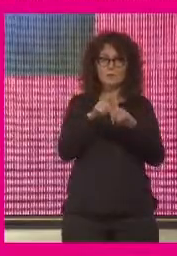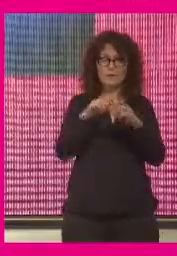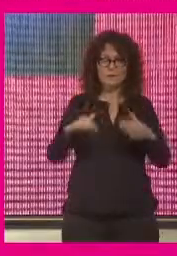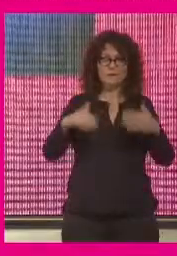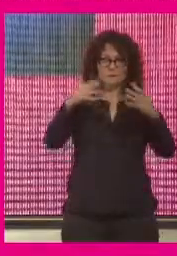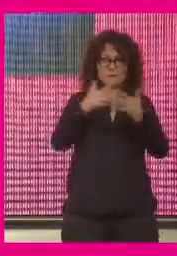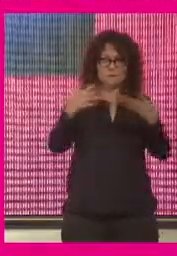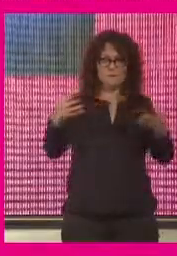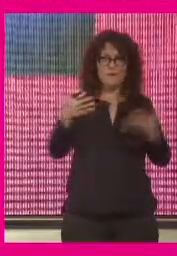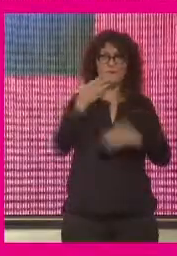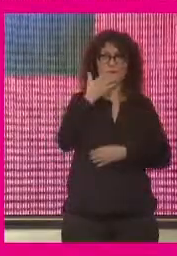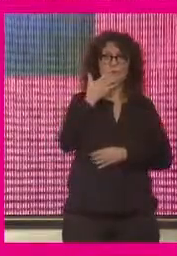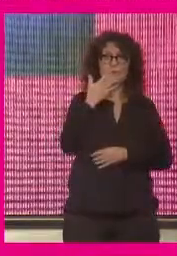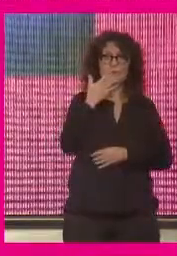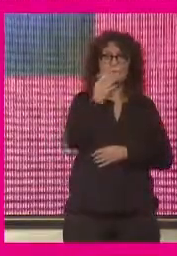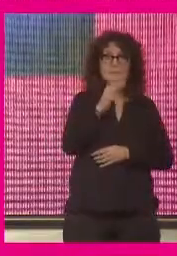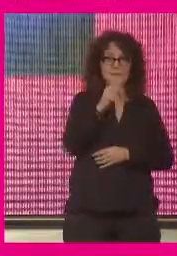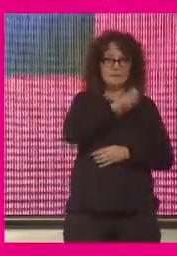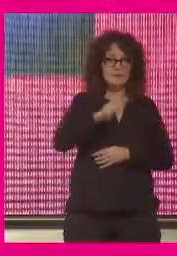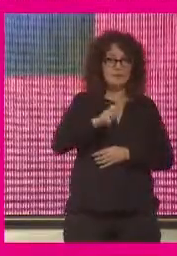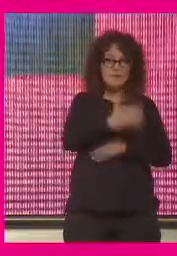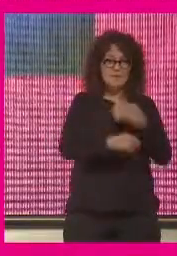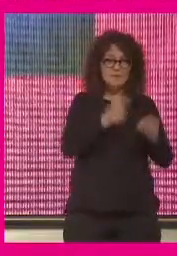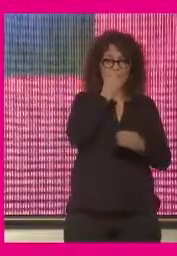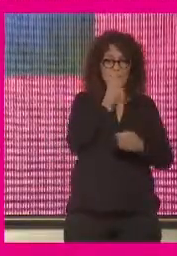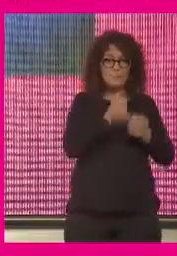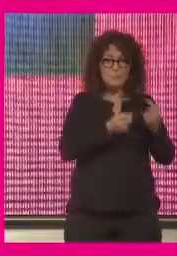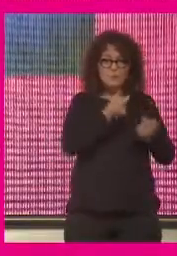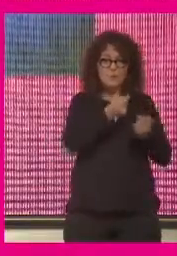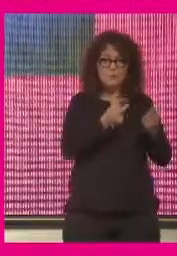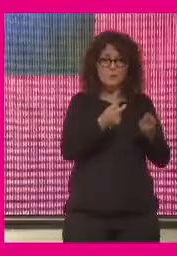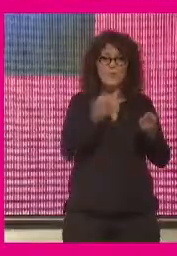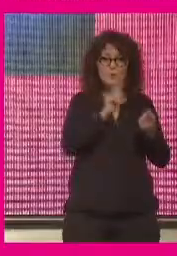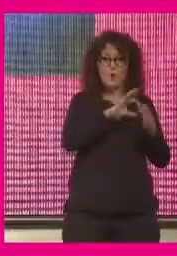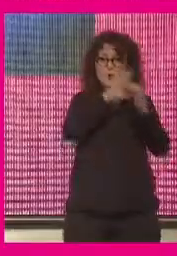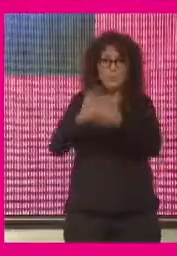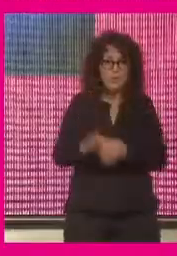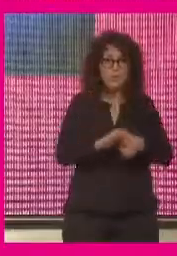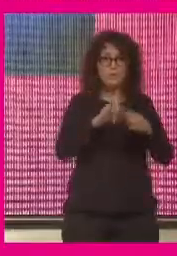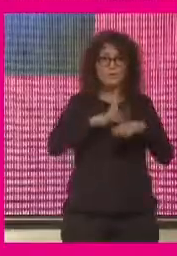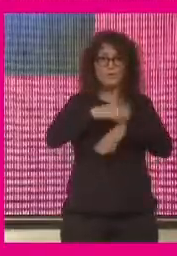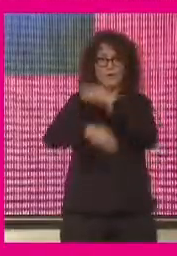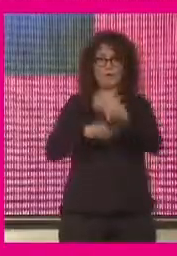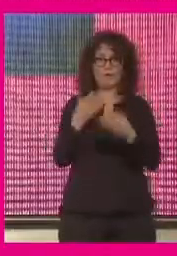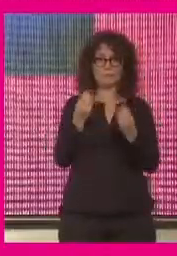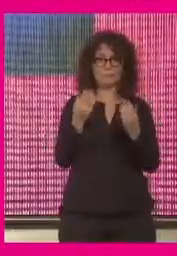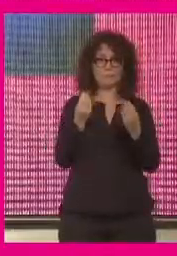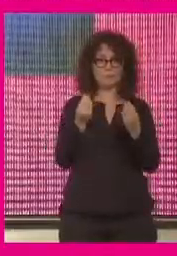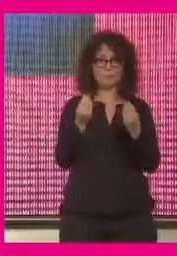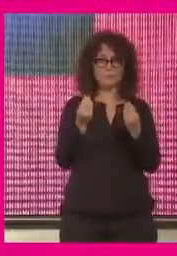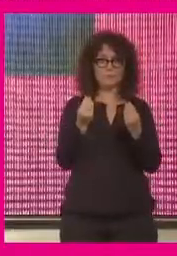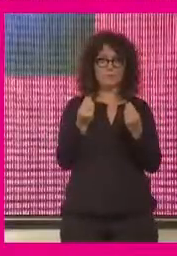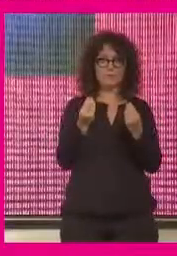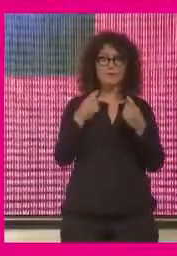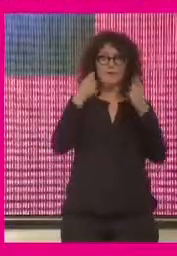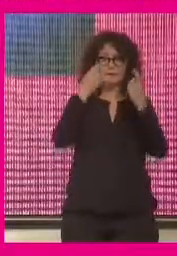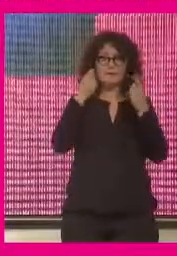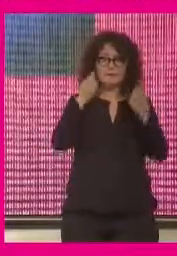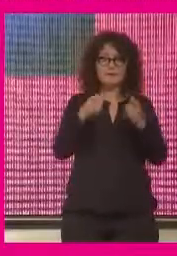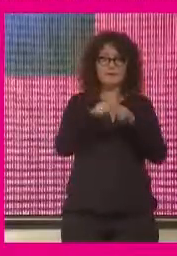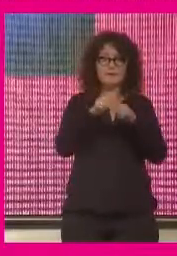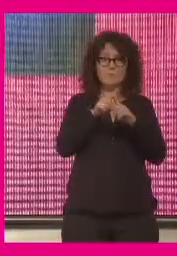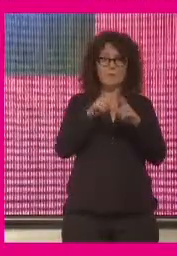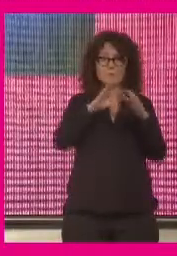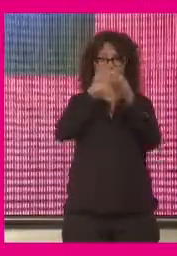hay 20 personas que hacen un poquito en lugar de que nos juntemos todas para hacer mucho yo creo que lo que va a hacer la administración es catalizar